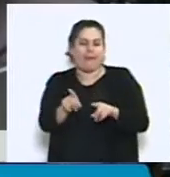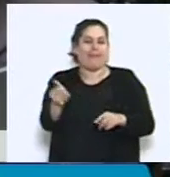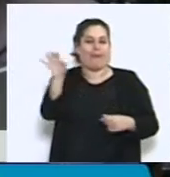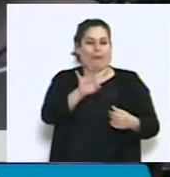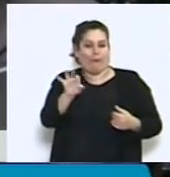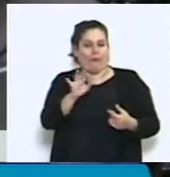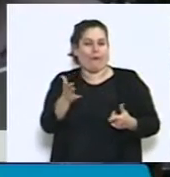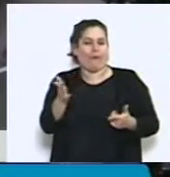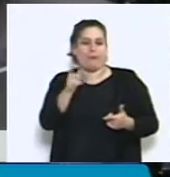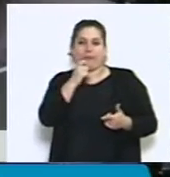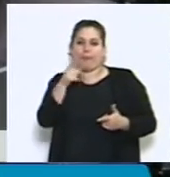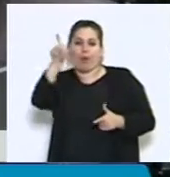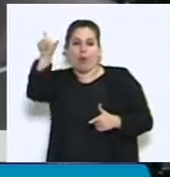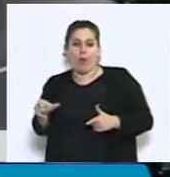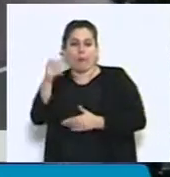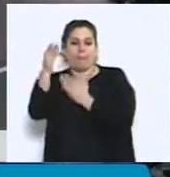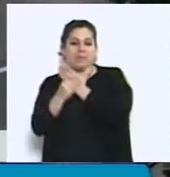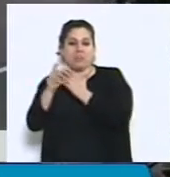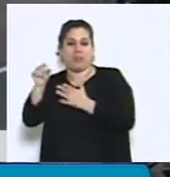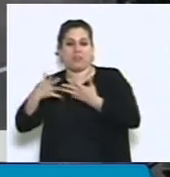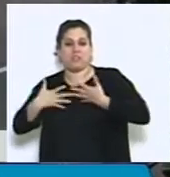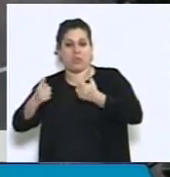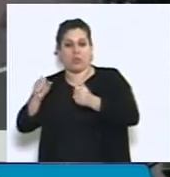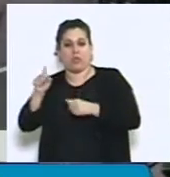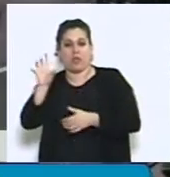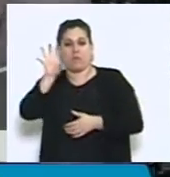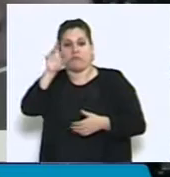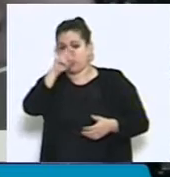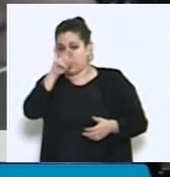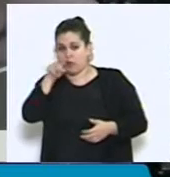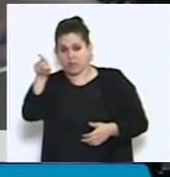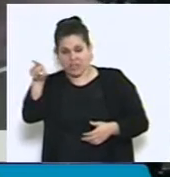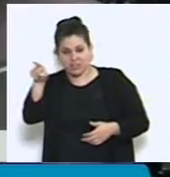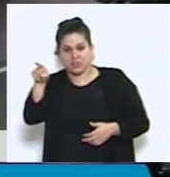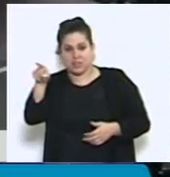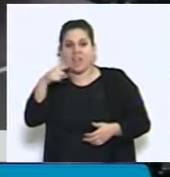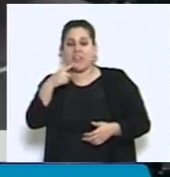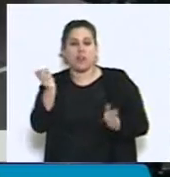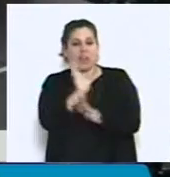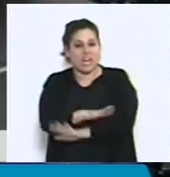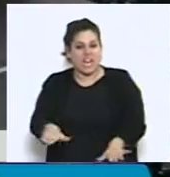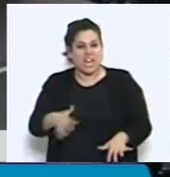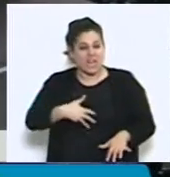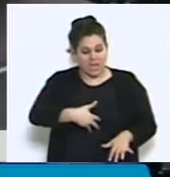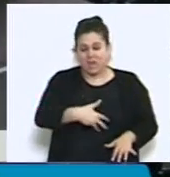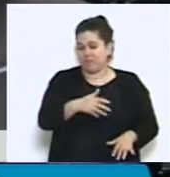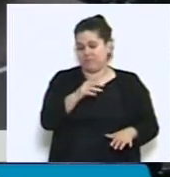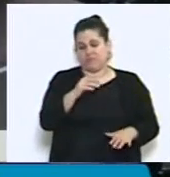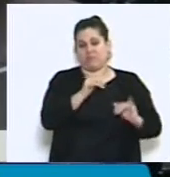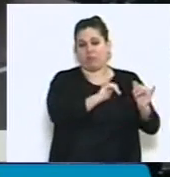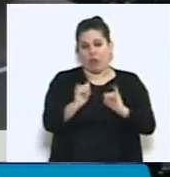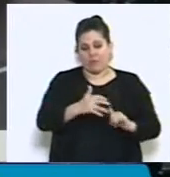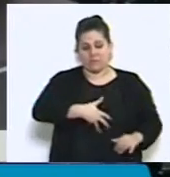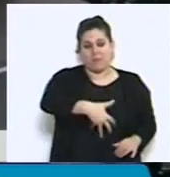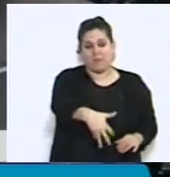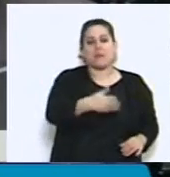caso de un Ministro de Salud de la Provincia de Corrientes que dijo que las niñas se embarazan para cobrar la asignación